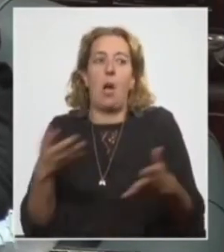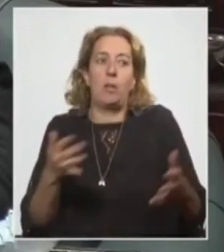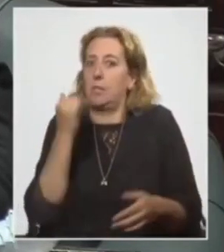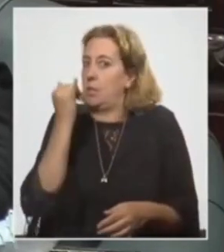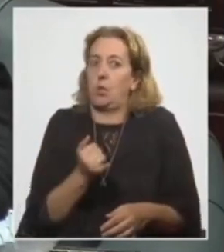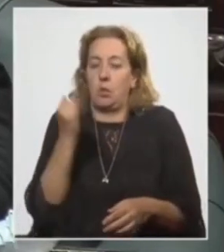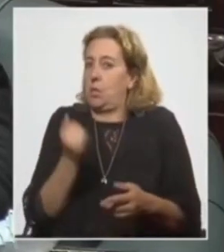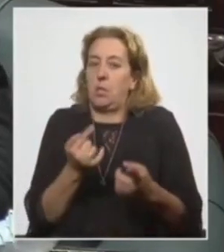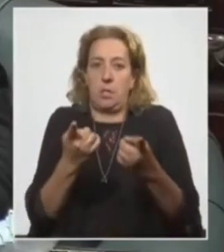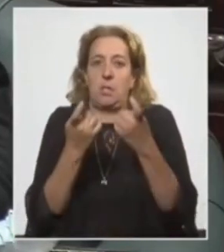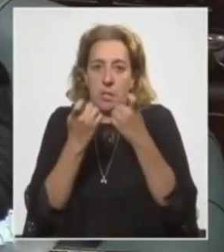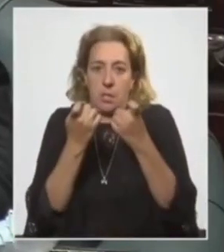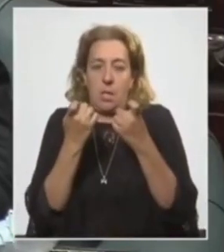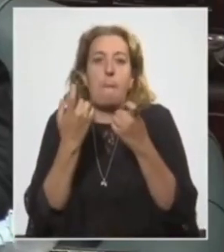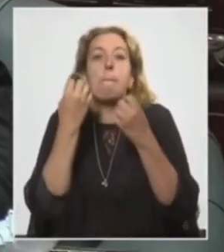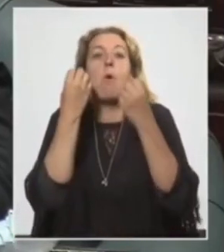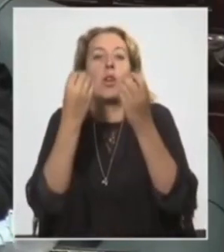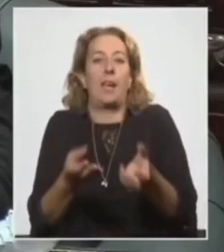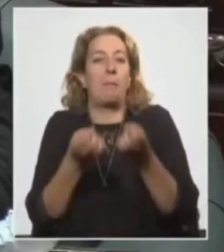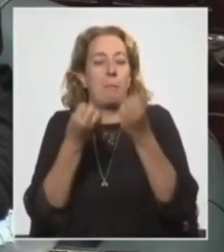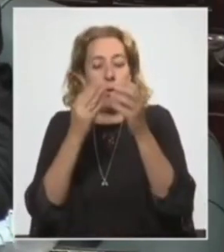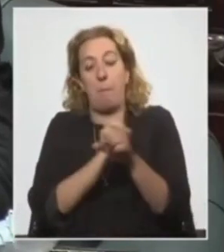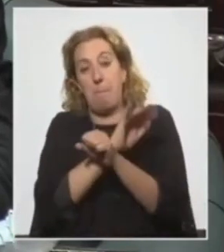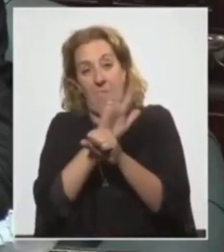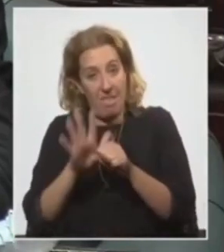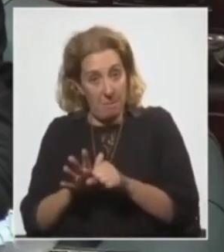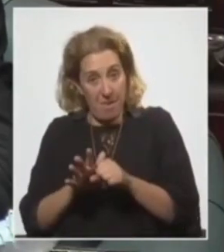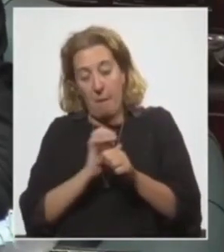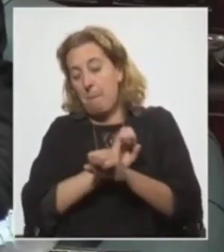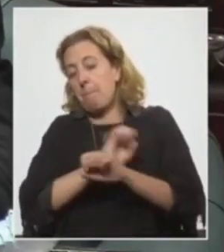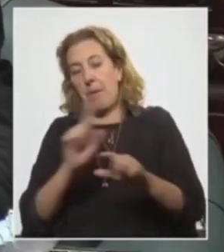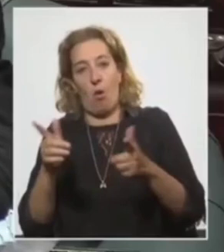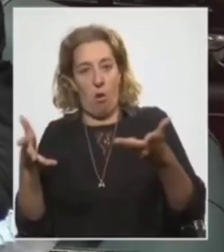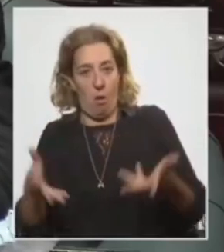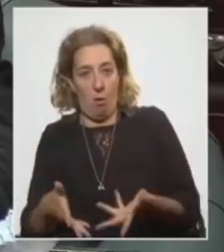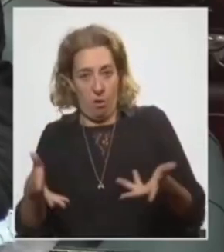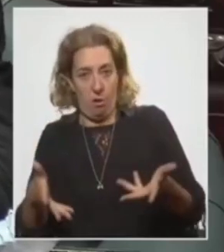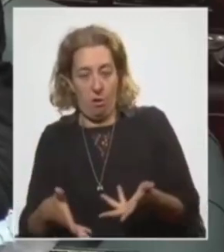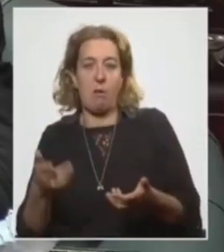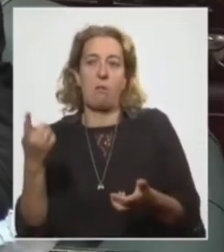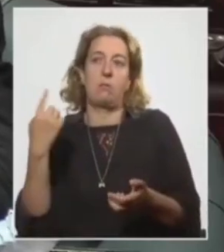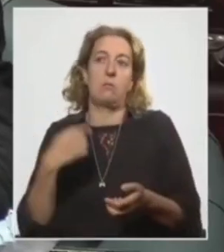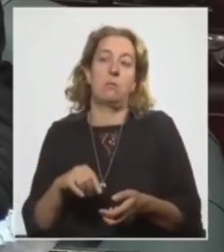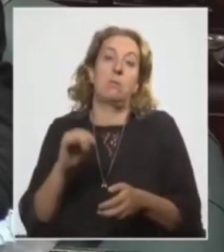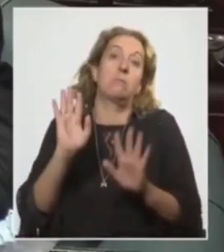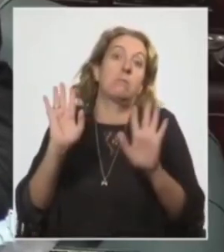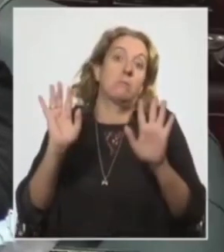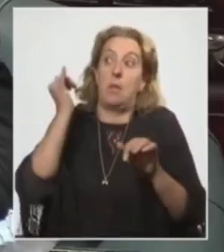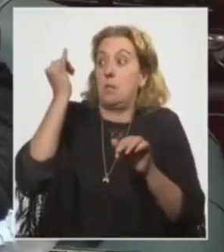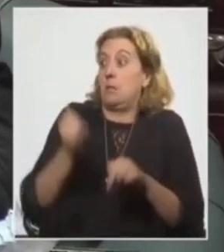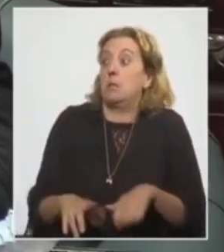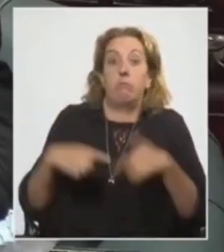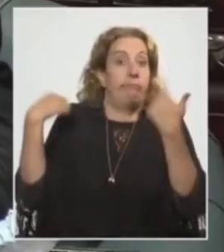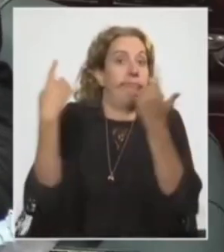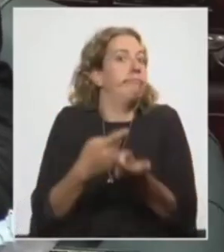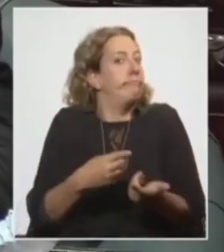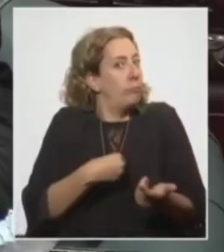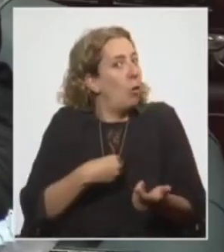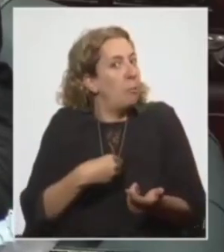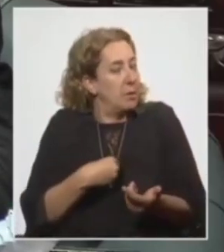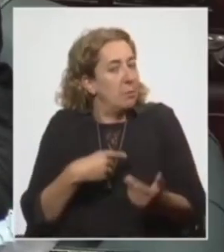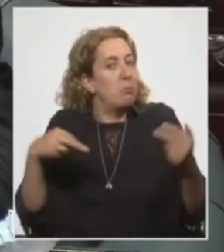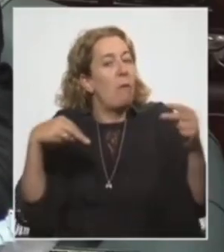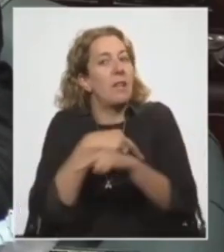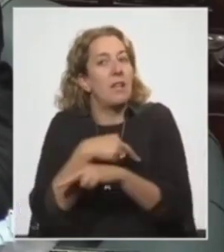en el marco del recrudecimiento de la pandemia, si es que realmente estamos convencidos de que la